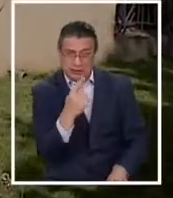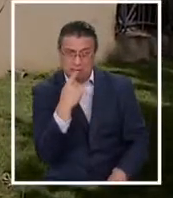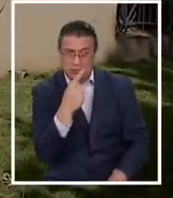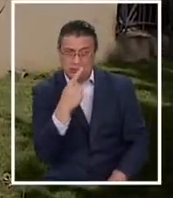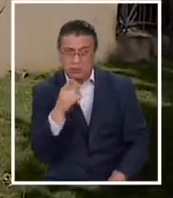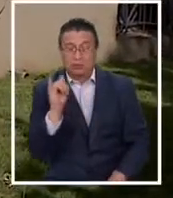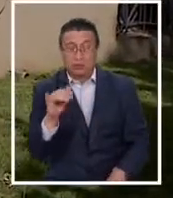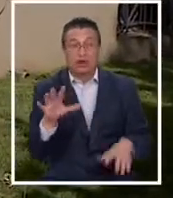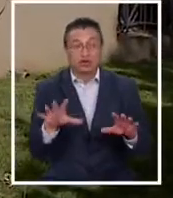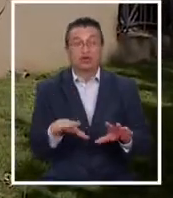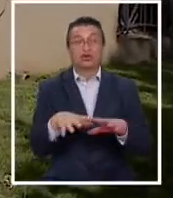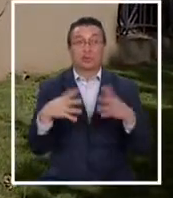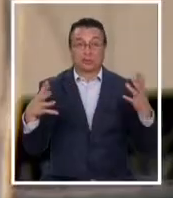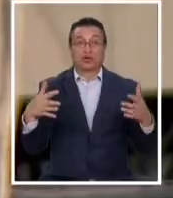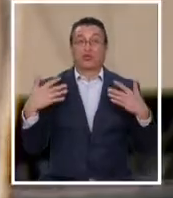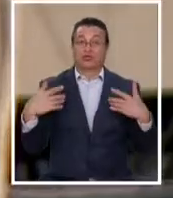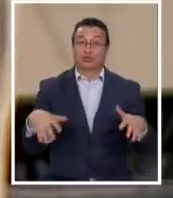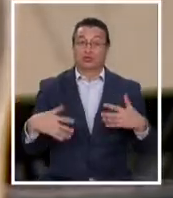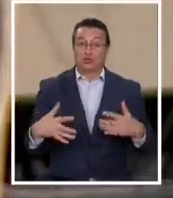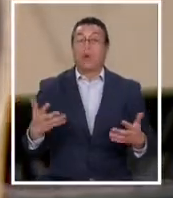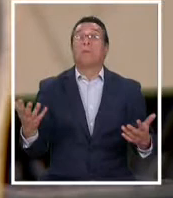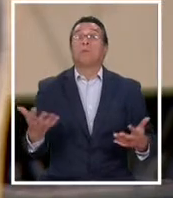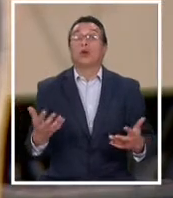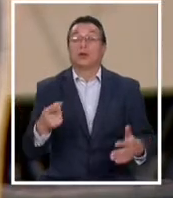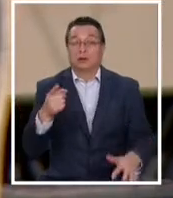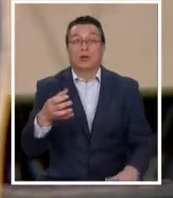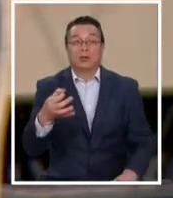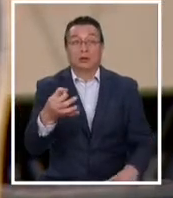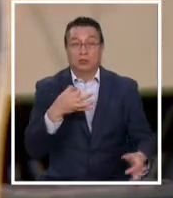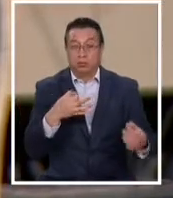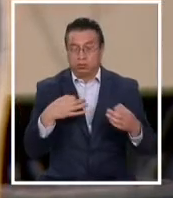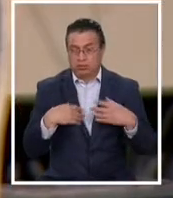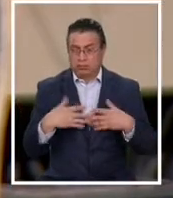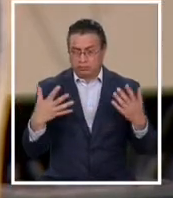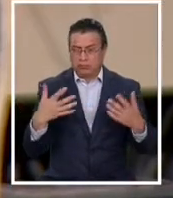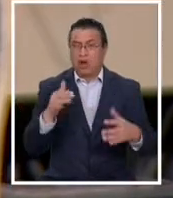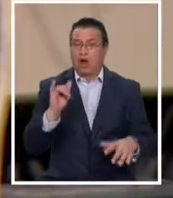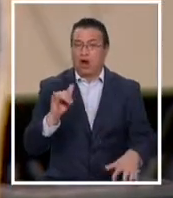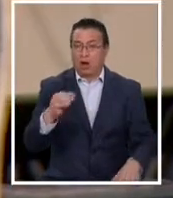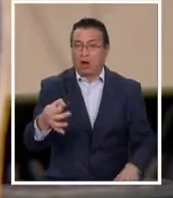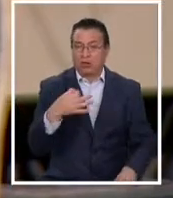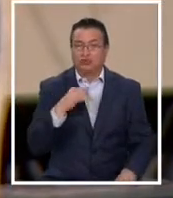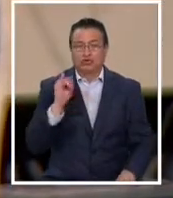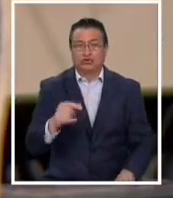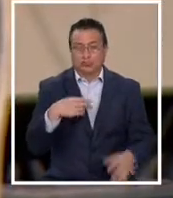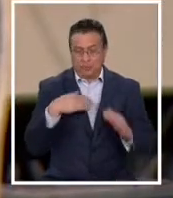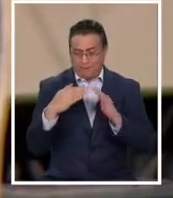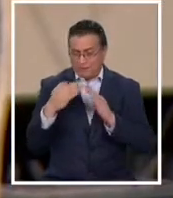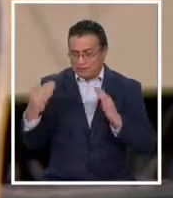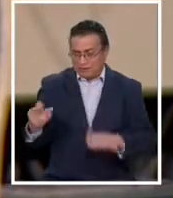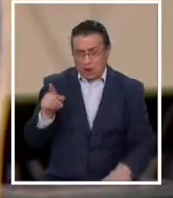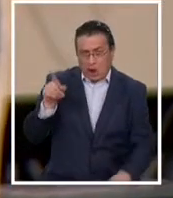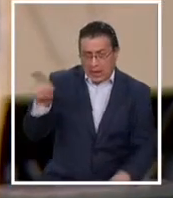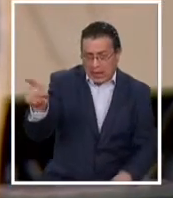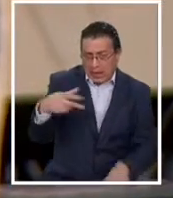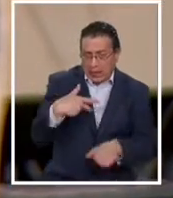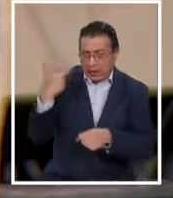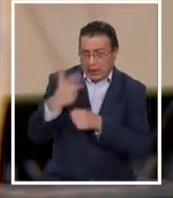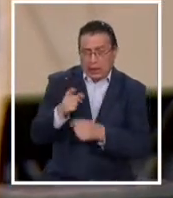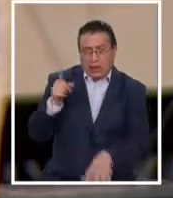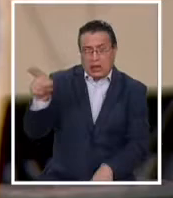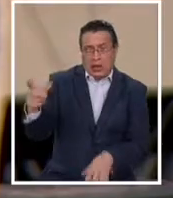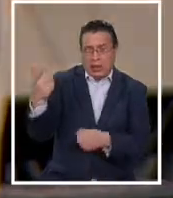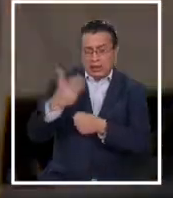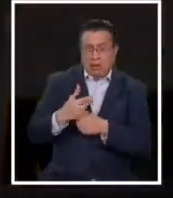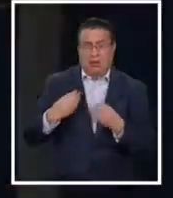la sorpresa fue grande. Fue grande porque lo que uno menos espera es que efectivamente sea tu vecino el que te pueda estar robando